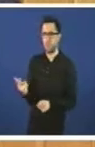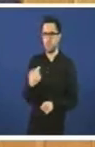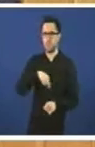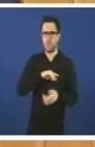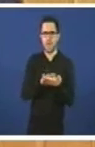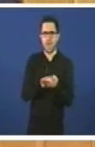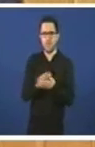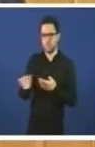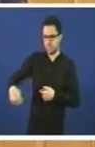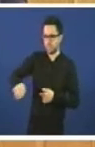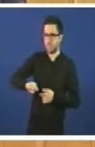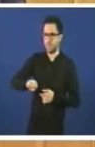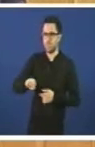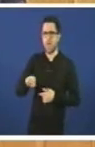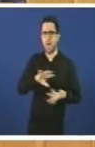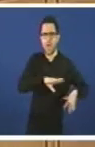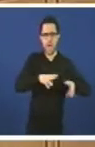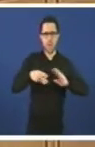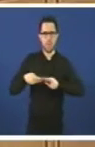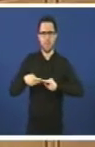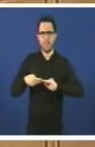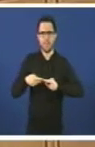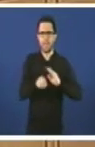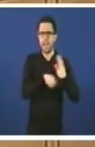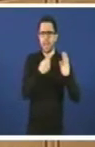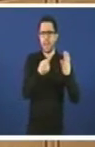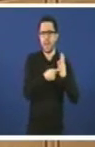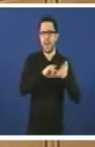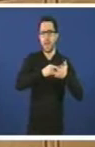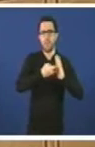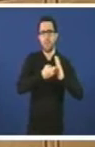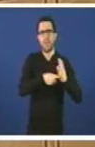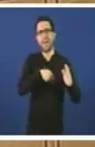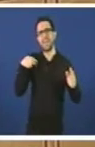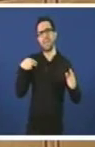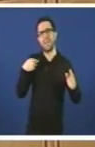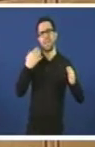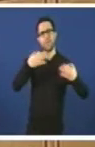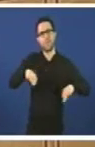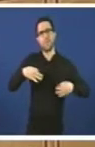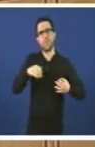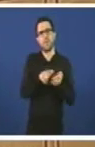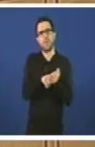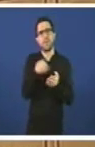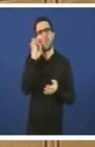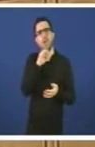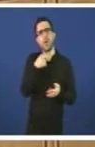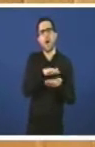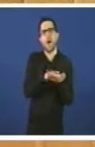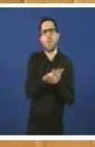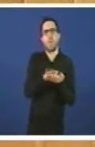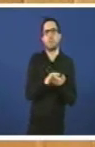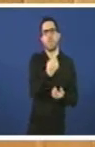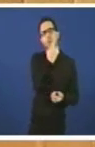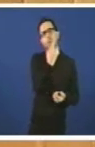é de que vostés apliquen o establecido na lei en o plano xeral de normalización da lingua galega. Non falamos de monolingüismo.